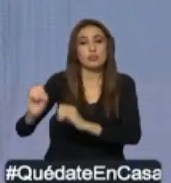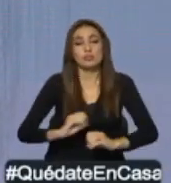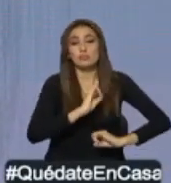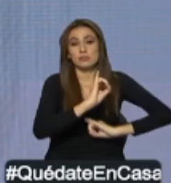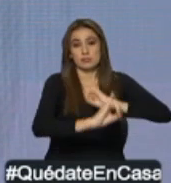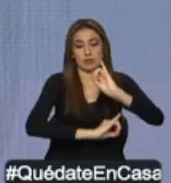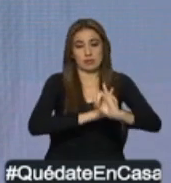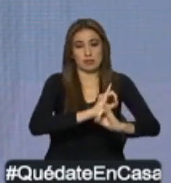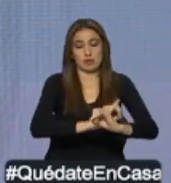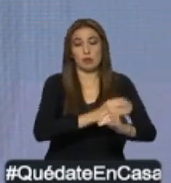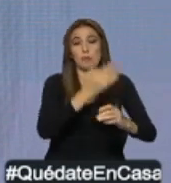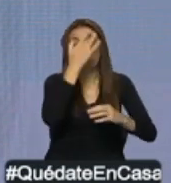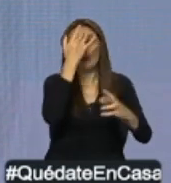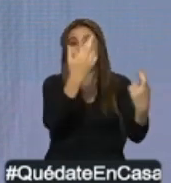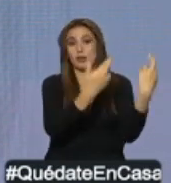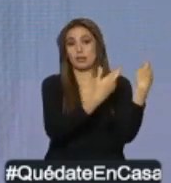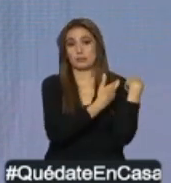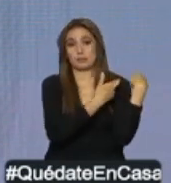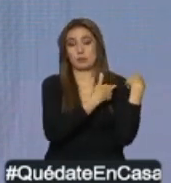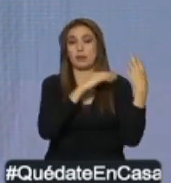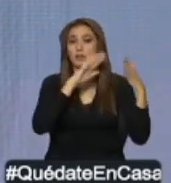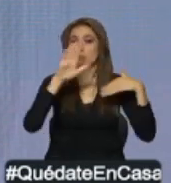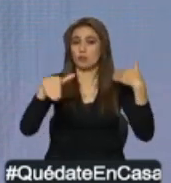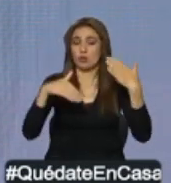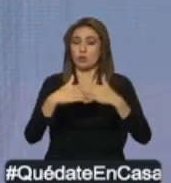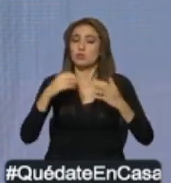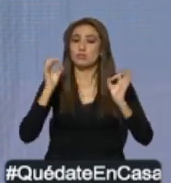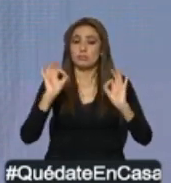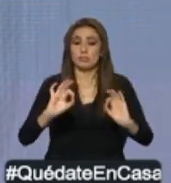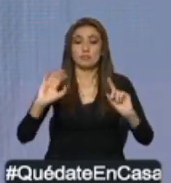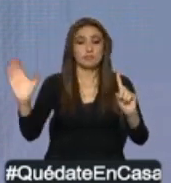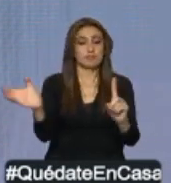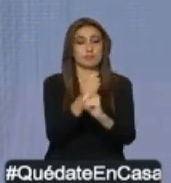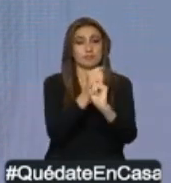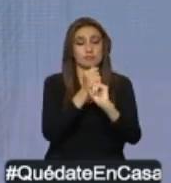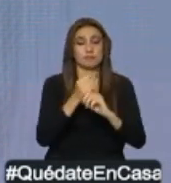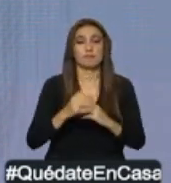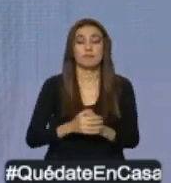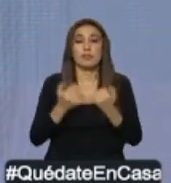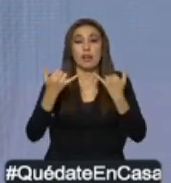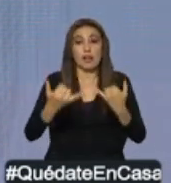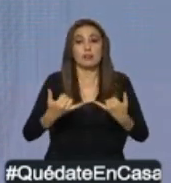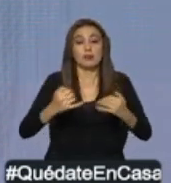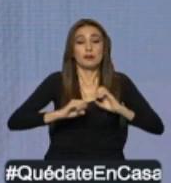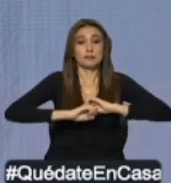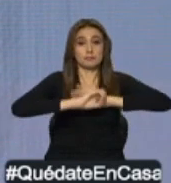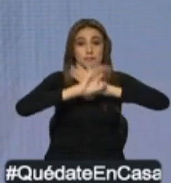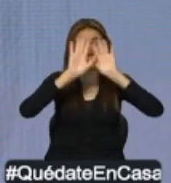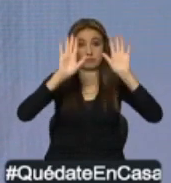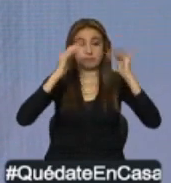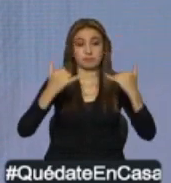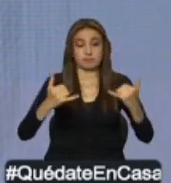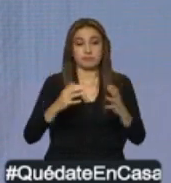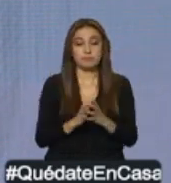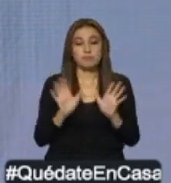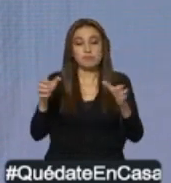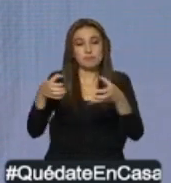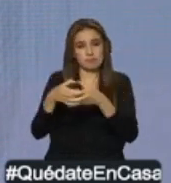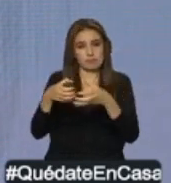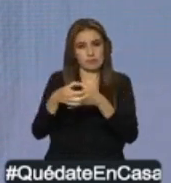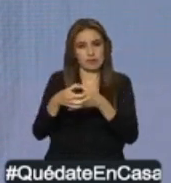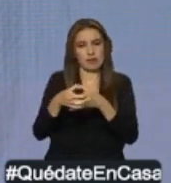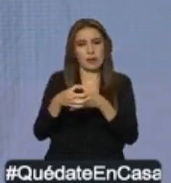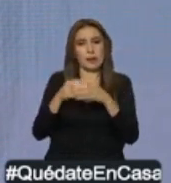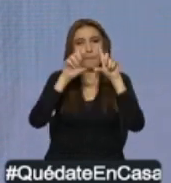corresponsabilidad, gracias a la cual vamos a vencer al virus. Esta mañana, la Asociación de Biocombustibles del